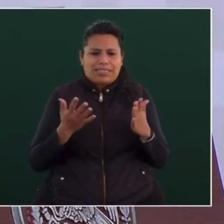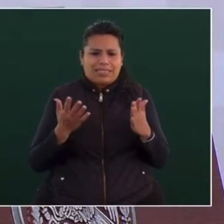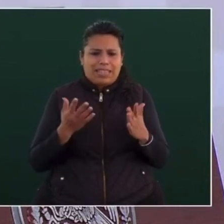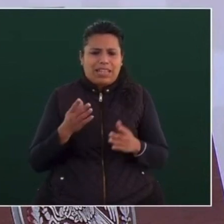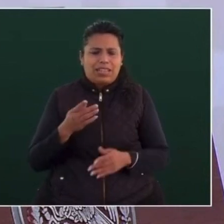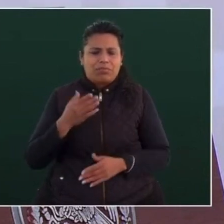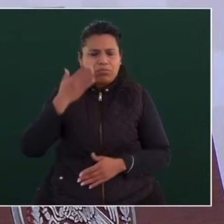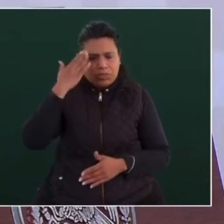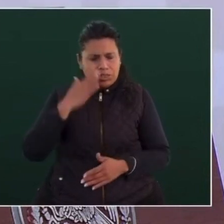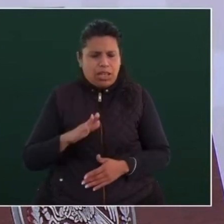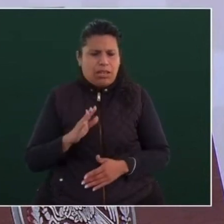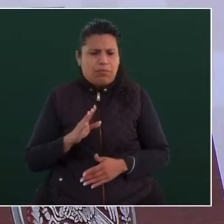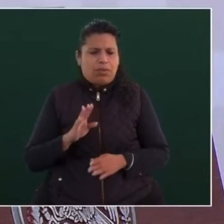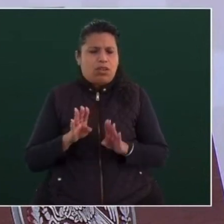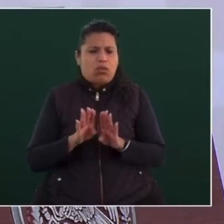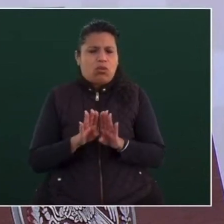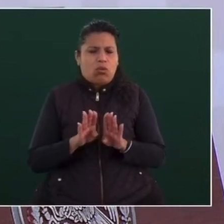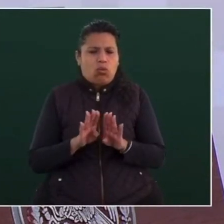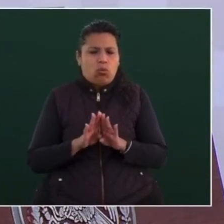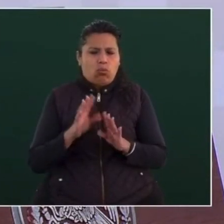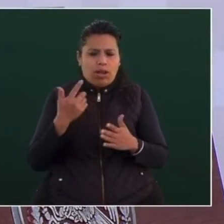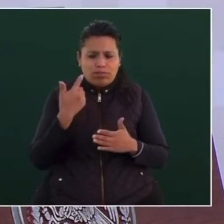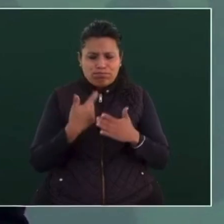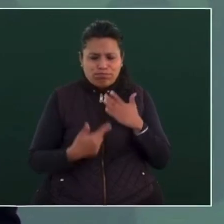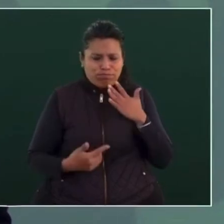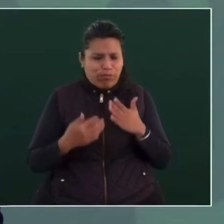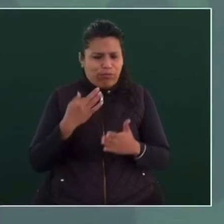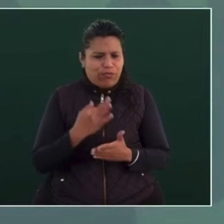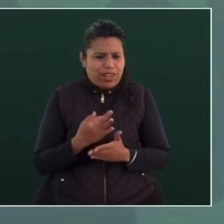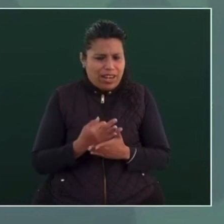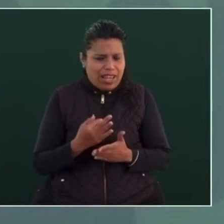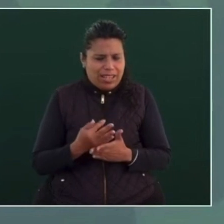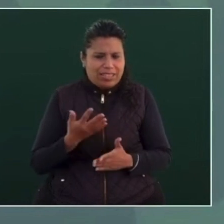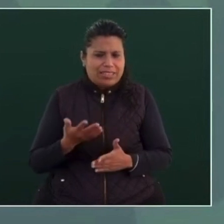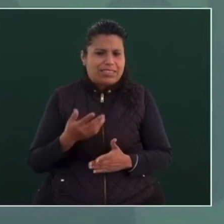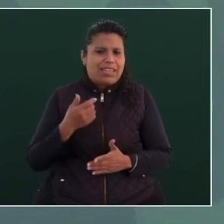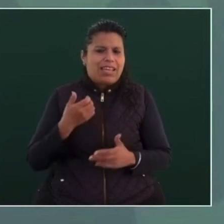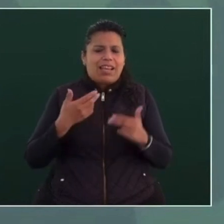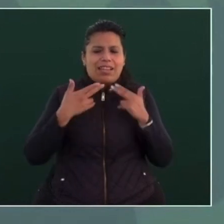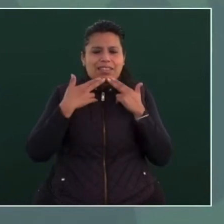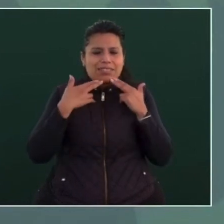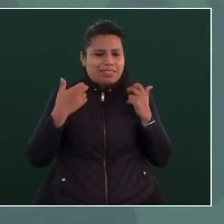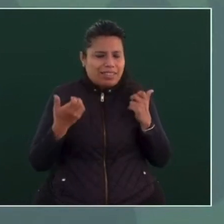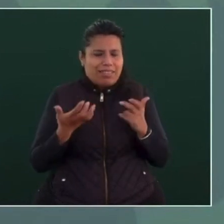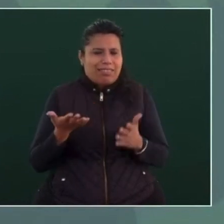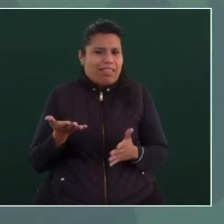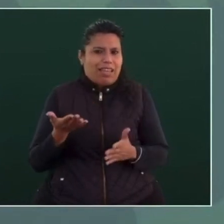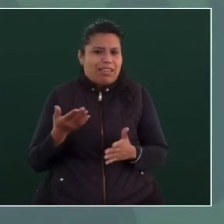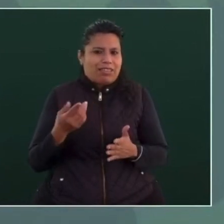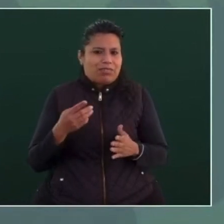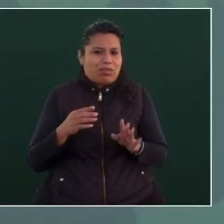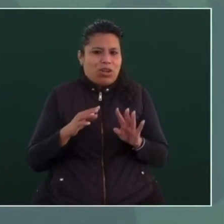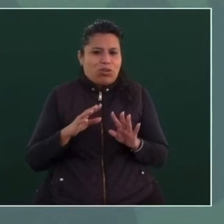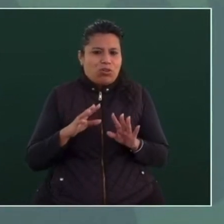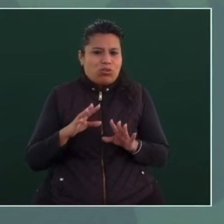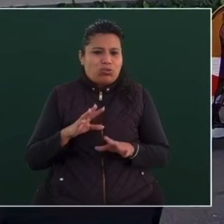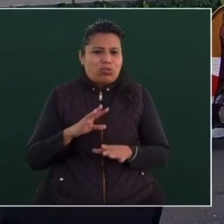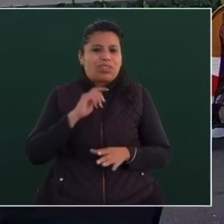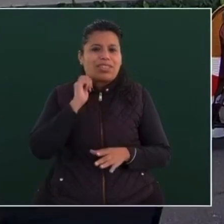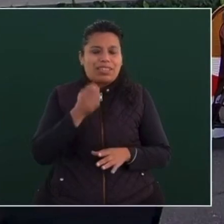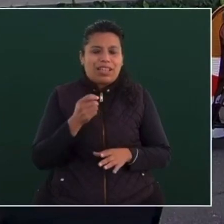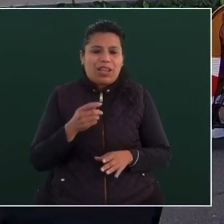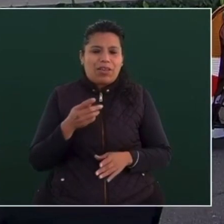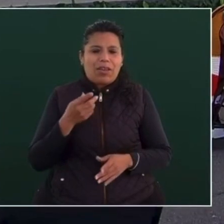finanzas, de la hacienda pública, de lo